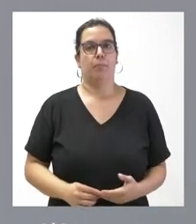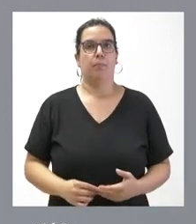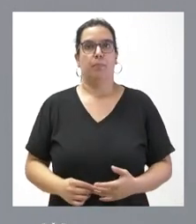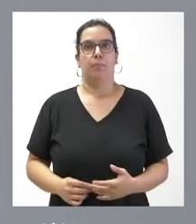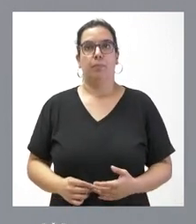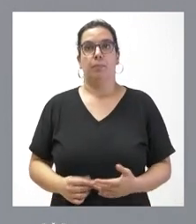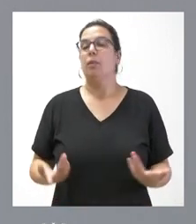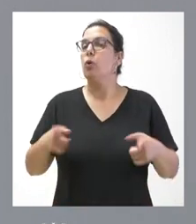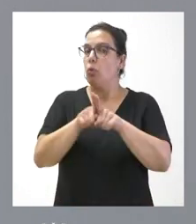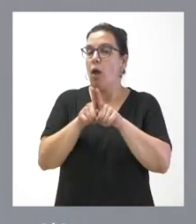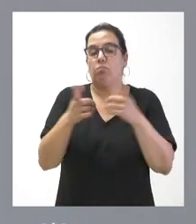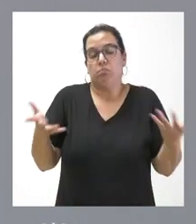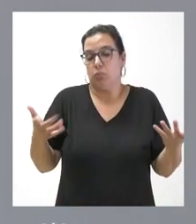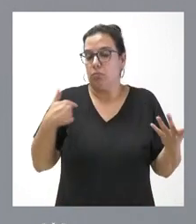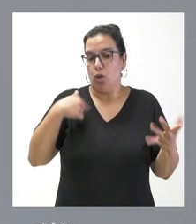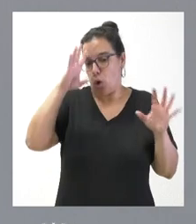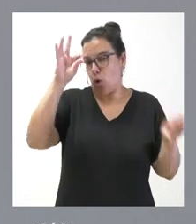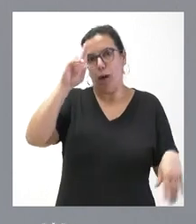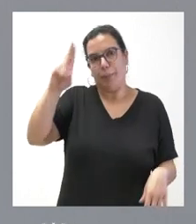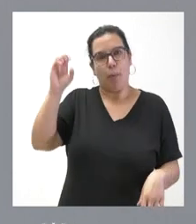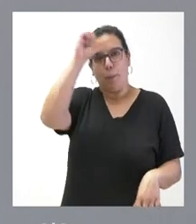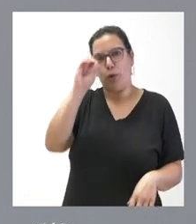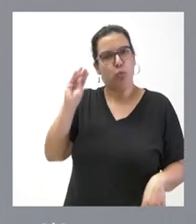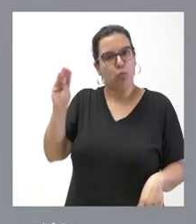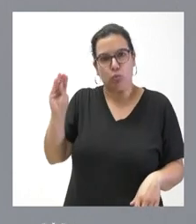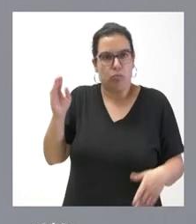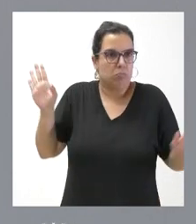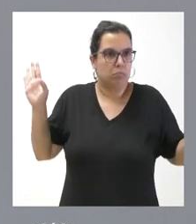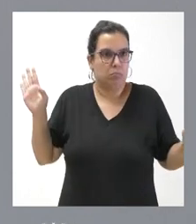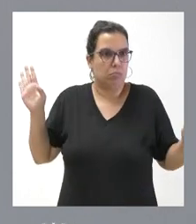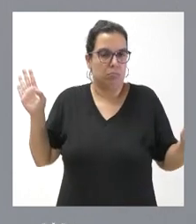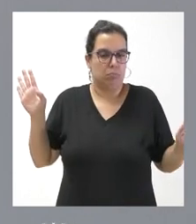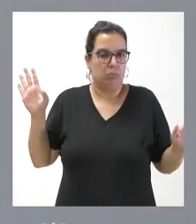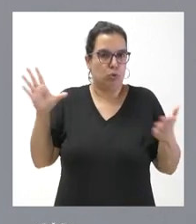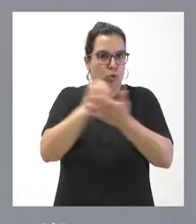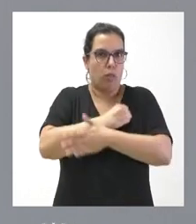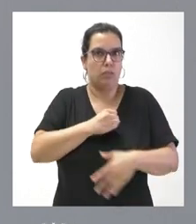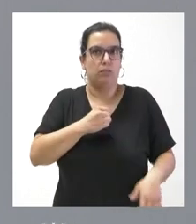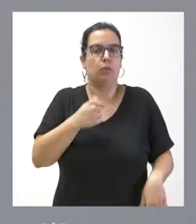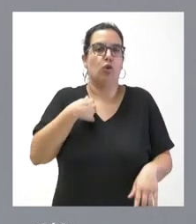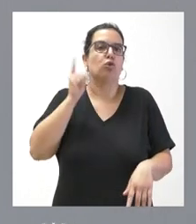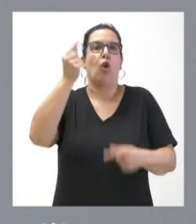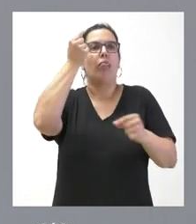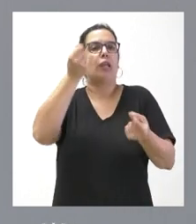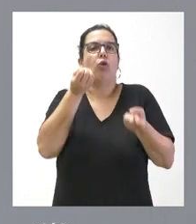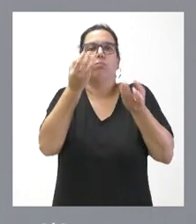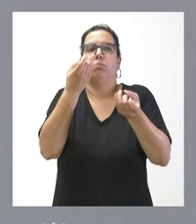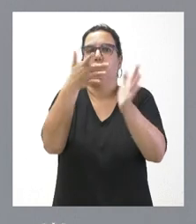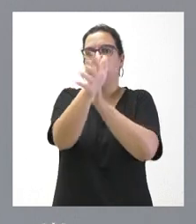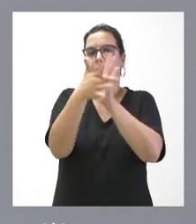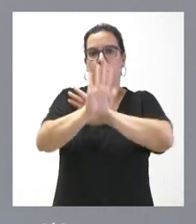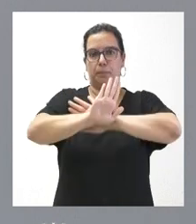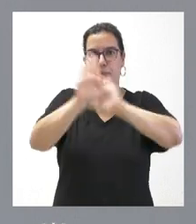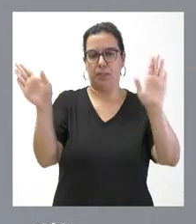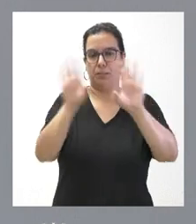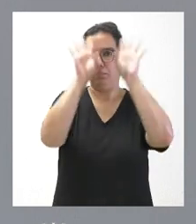No obstante lo cual, pues naturalmente respetamos las opiniones porque cualquier opinión es respetable. Yo pongo de manifiesto unos datos que son estos que he